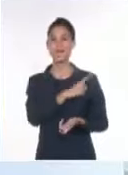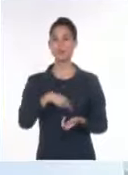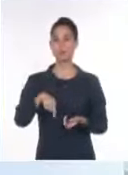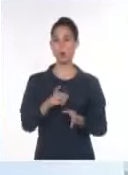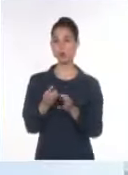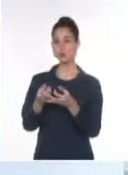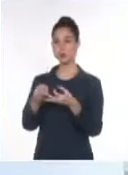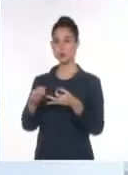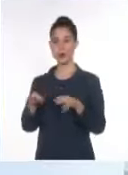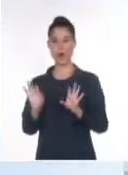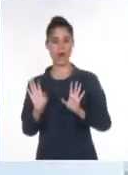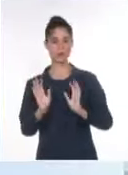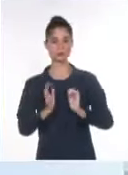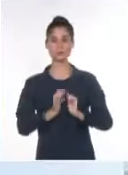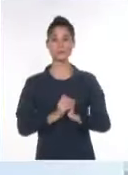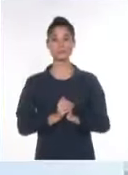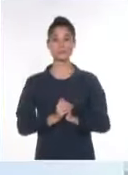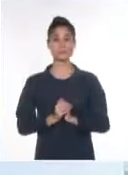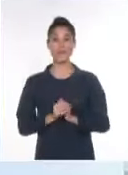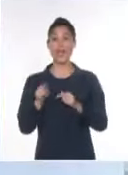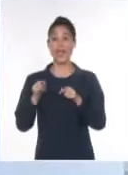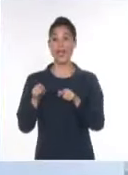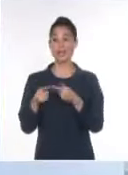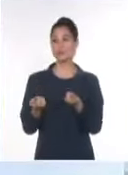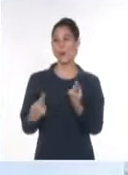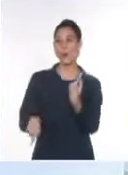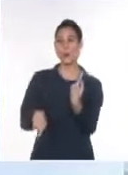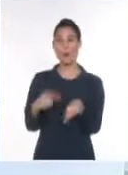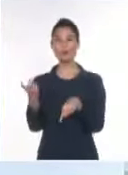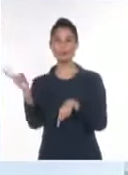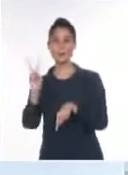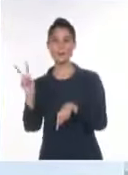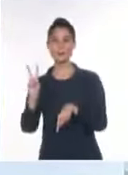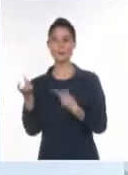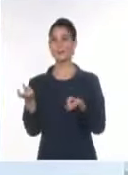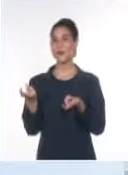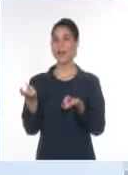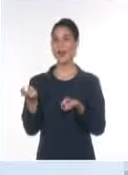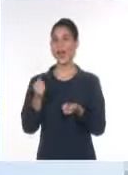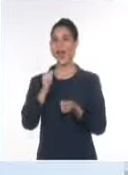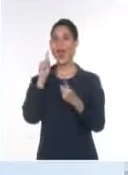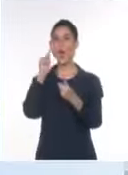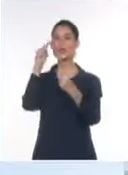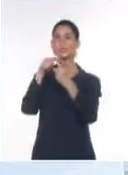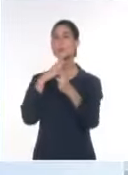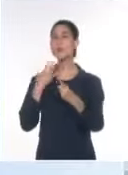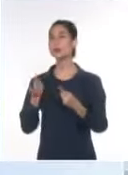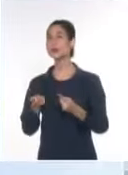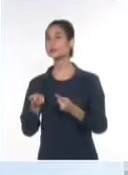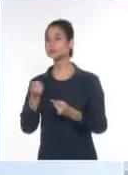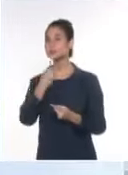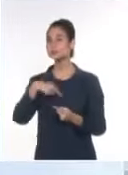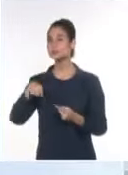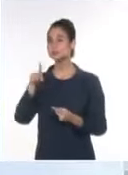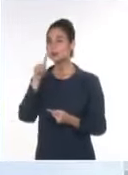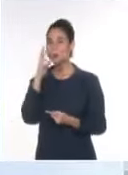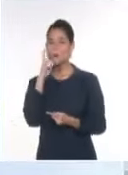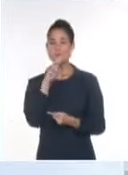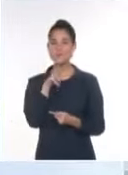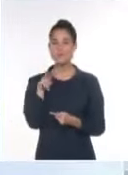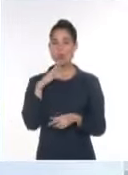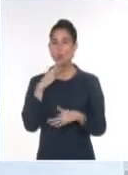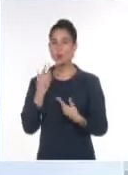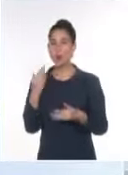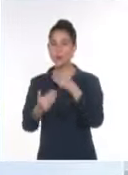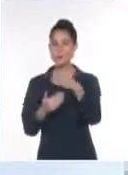Este segmento extremista de la oposición venezolana creía saber que sabía lo que hacía. Estaban buscando un golpe de